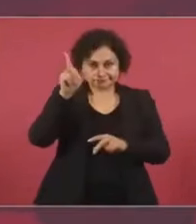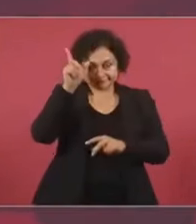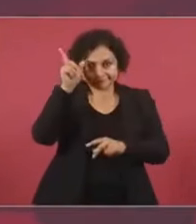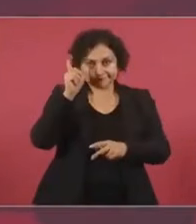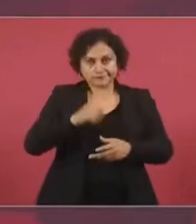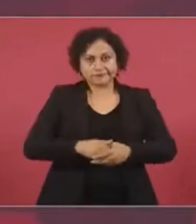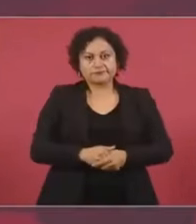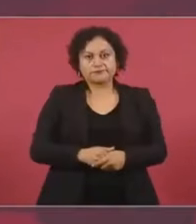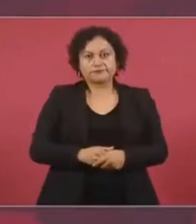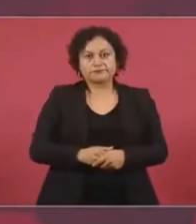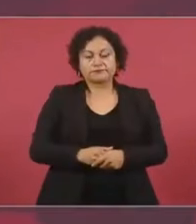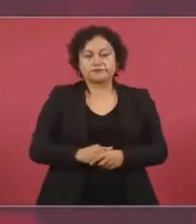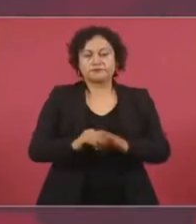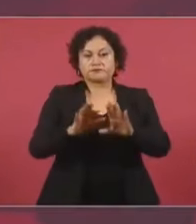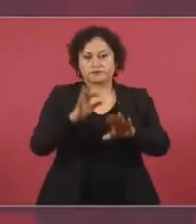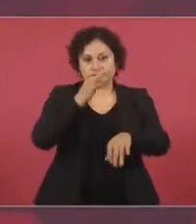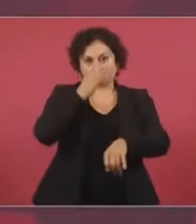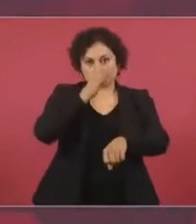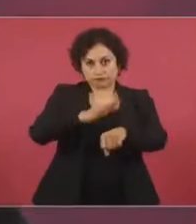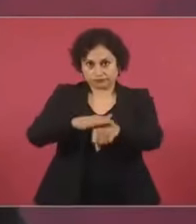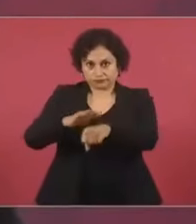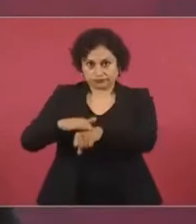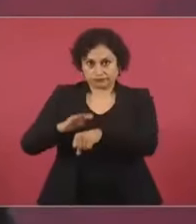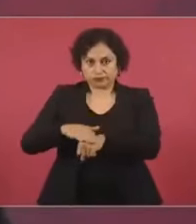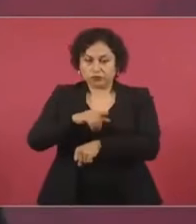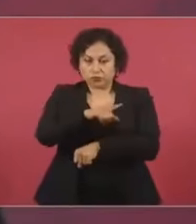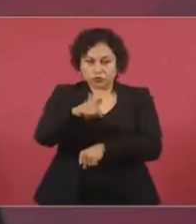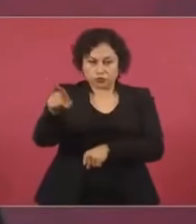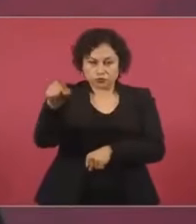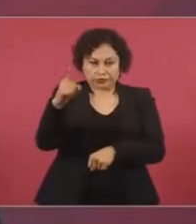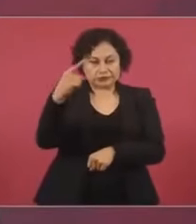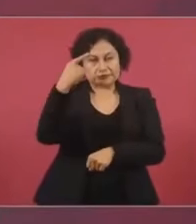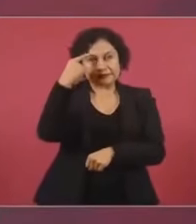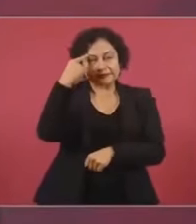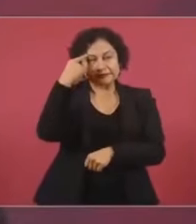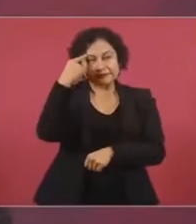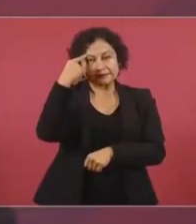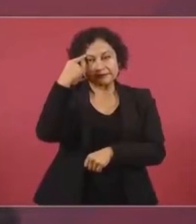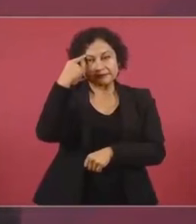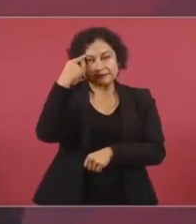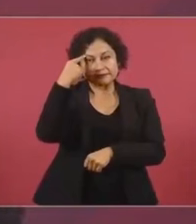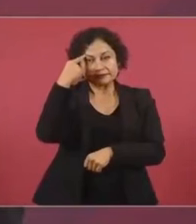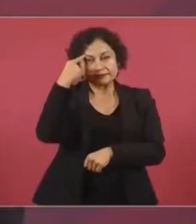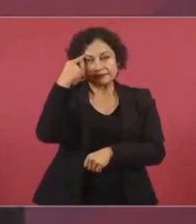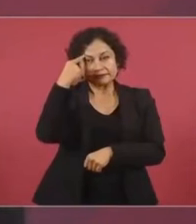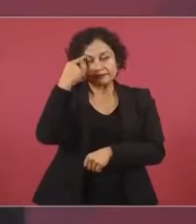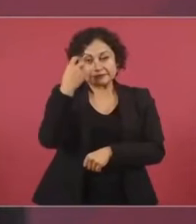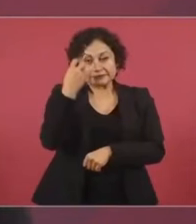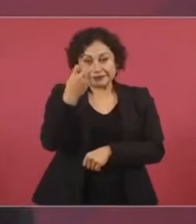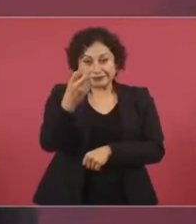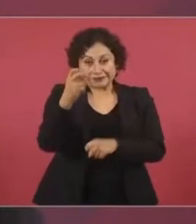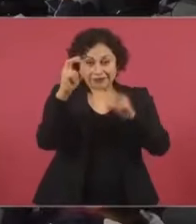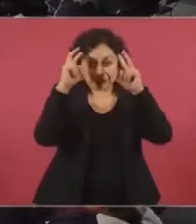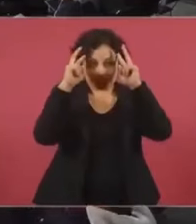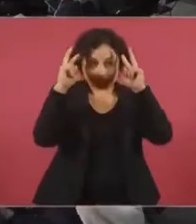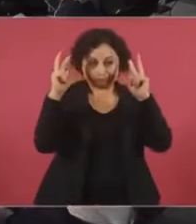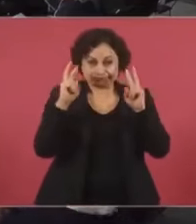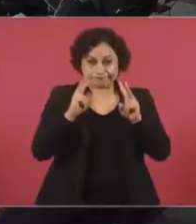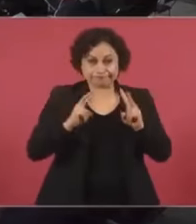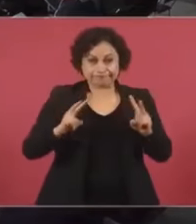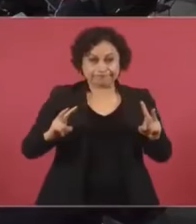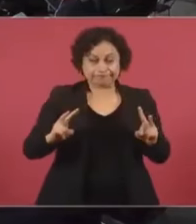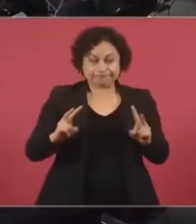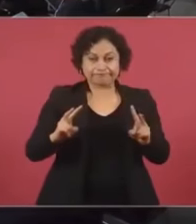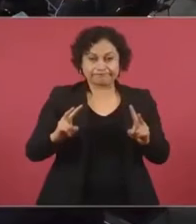Bueno, nada más para que ustedes tengan una idea, es el símbolo que